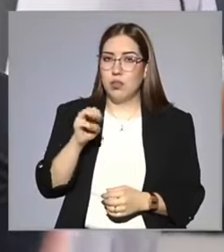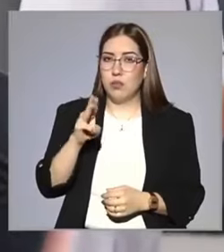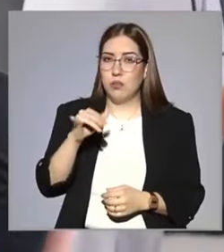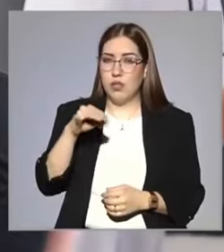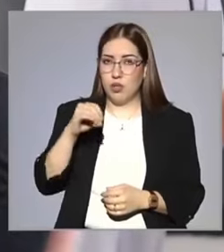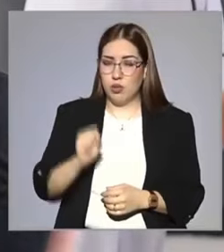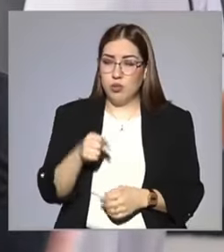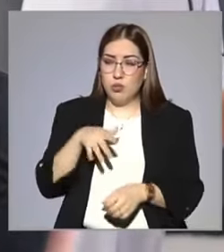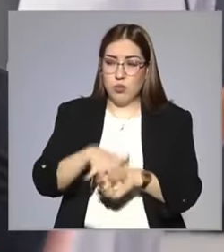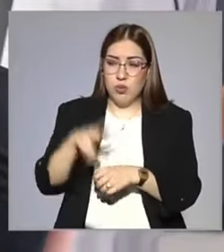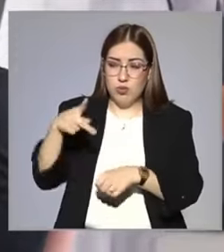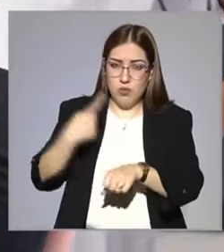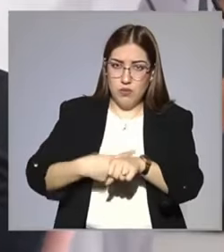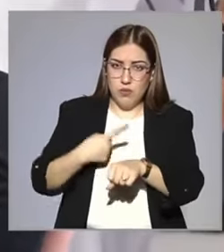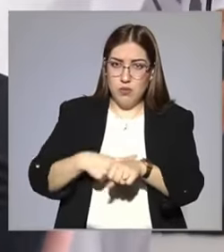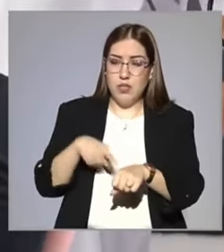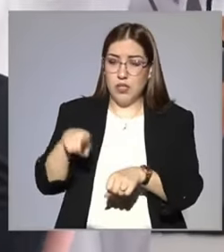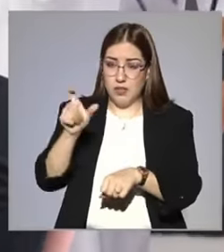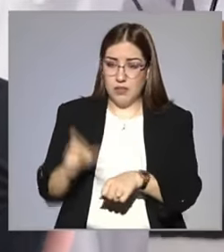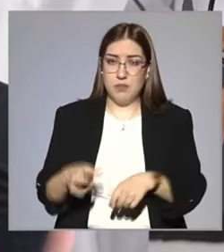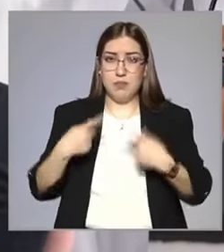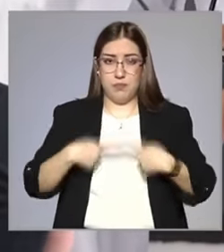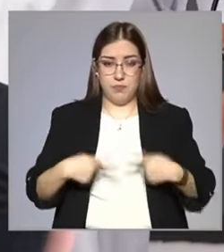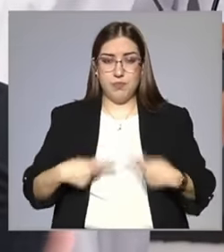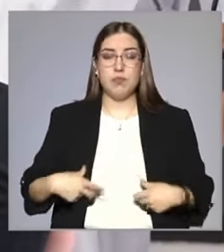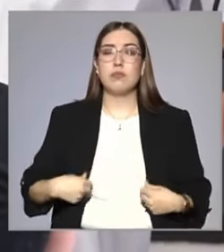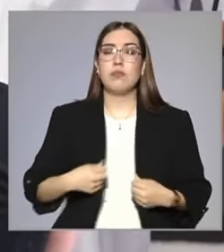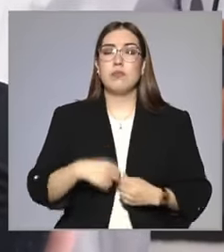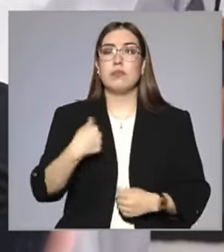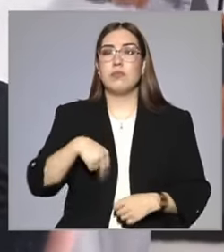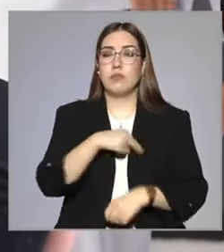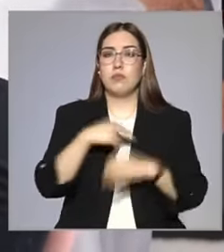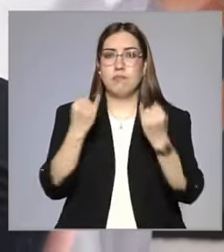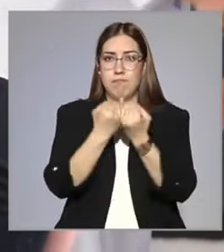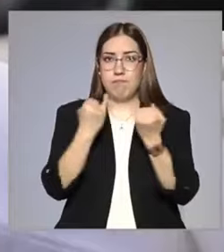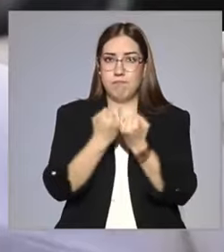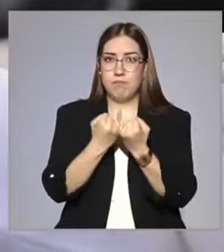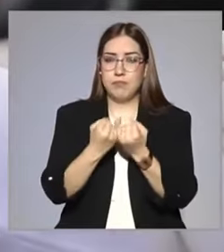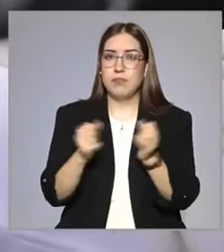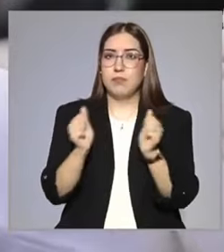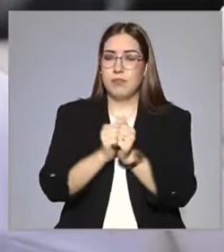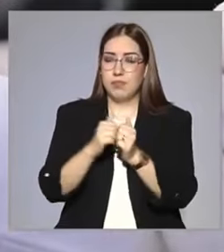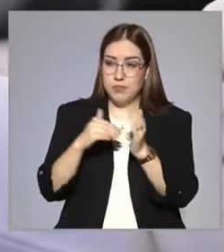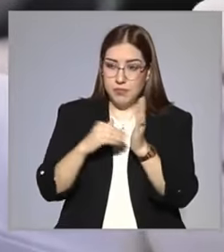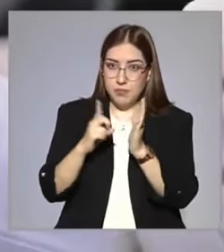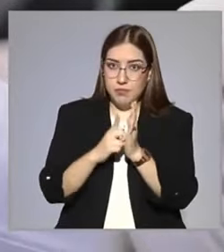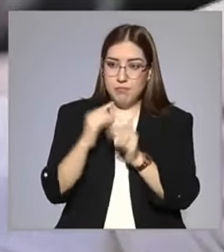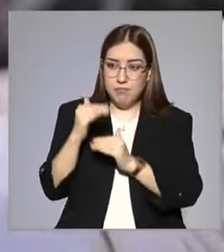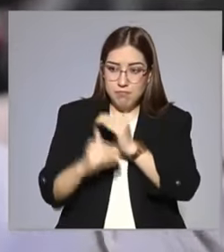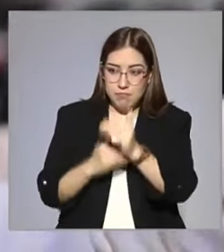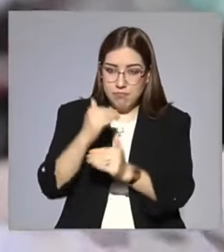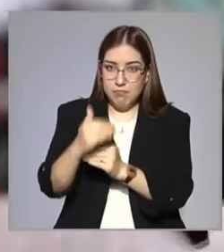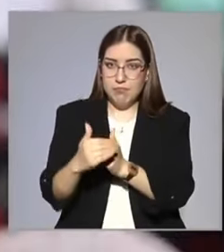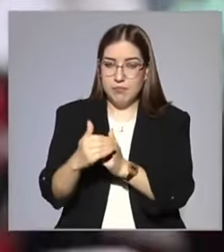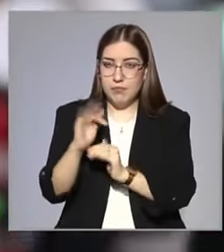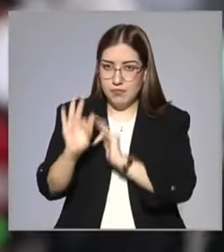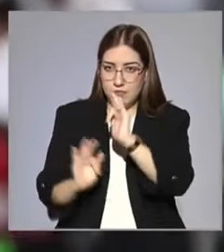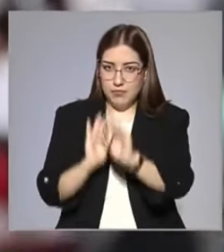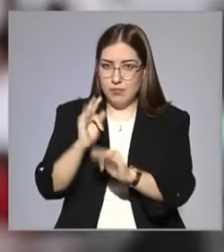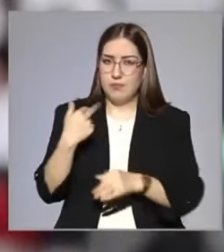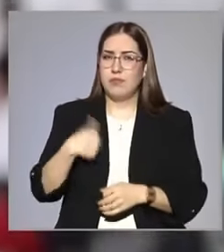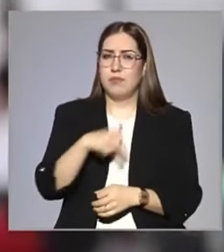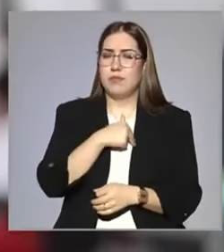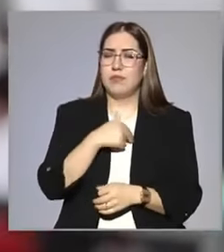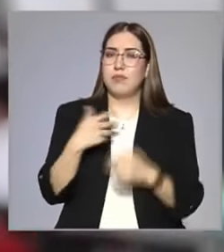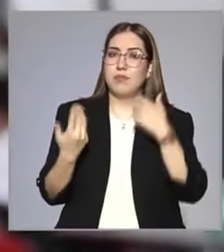padecimiento que tenga el paciente y nosotros lo abordamos de una manera metódica. Como les comentaba hace un momento, nosotros vemos